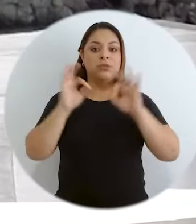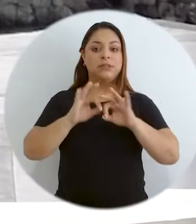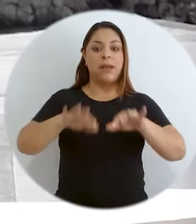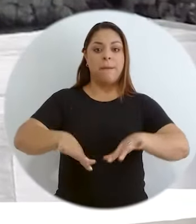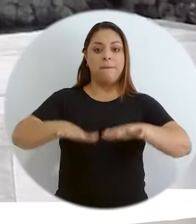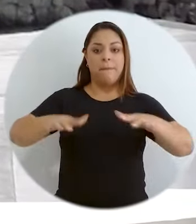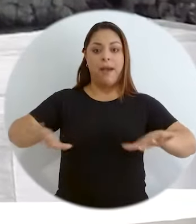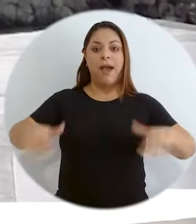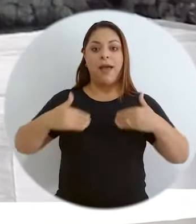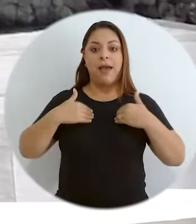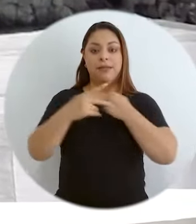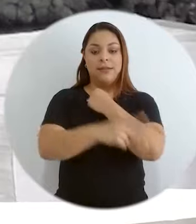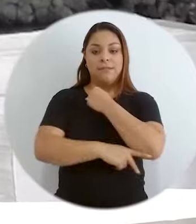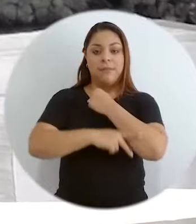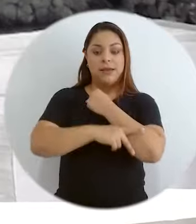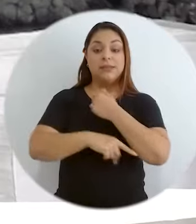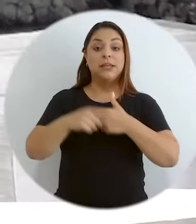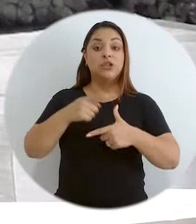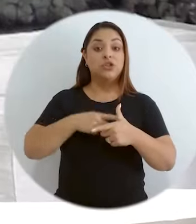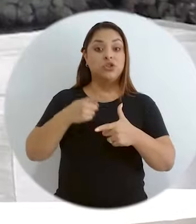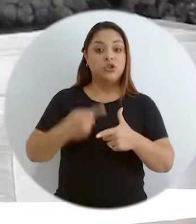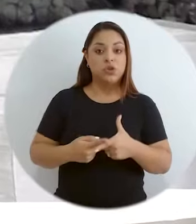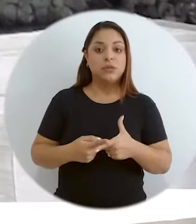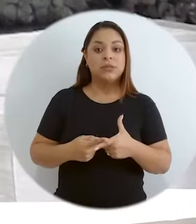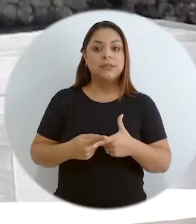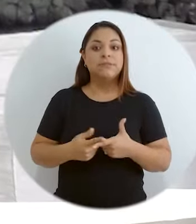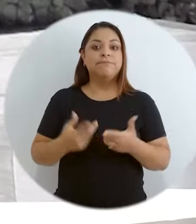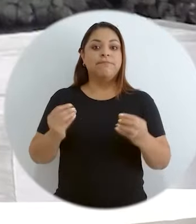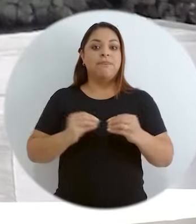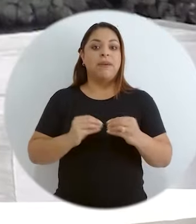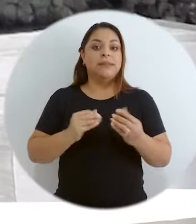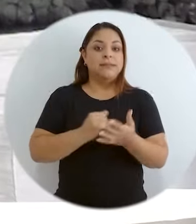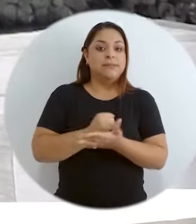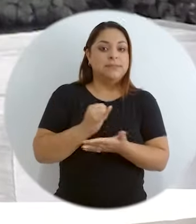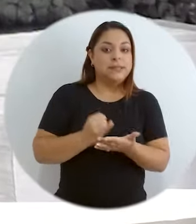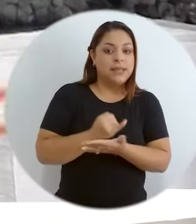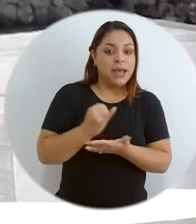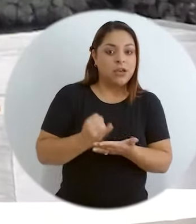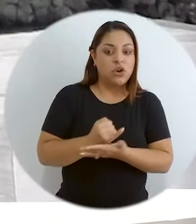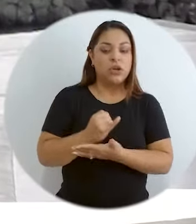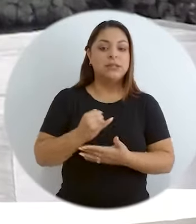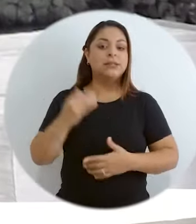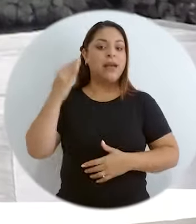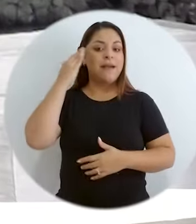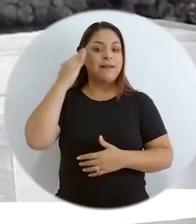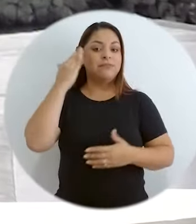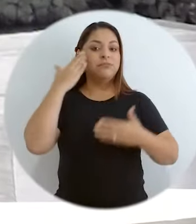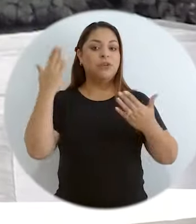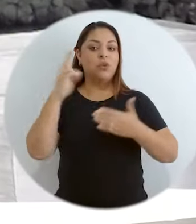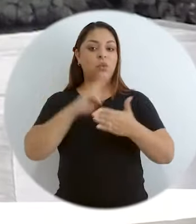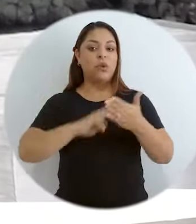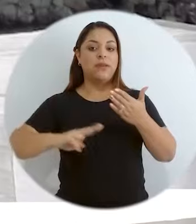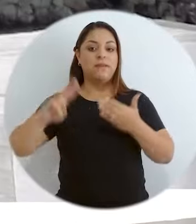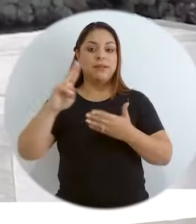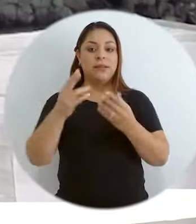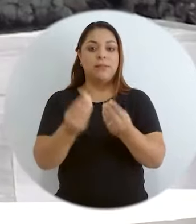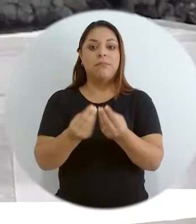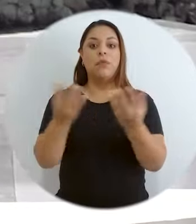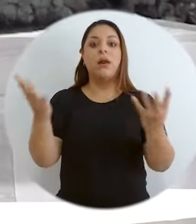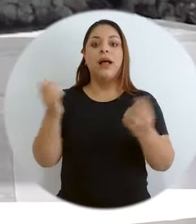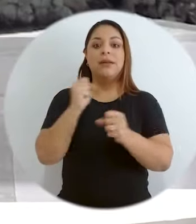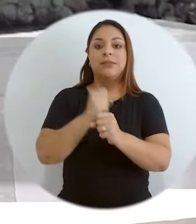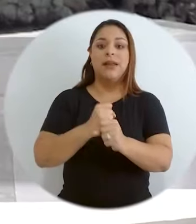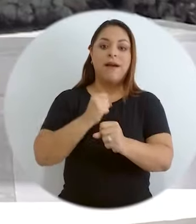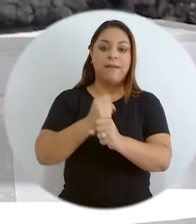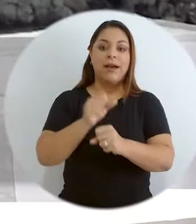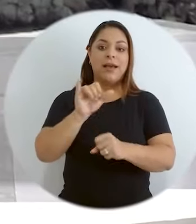la importancia y la relevancia que tienen los mares para nuestro país, sino también en la generación no sólo de más investigaciones, como ustedes decían, porque sabemos que